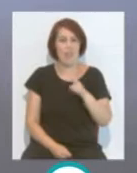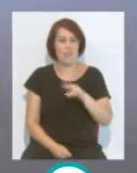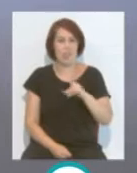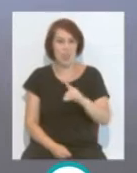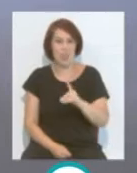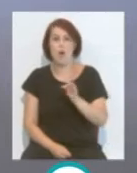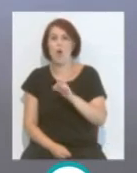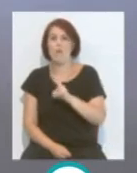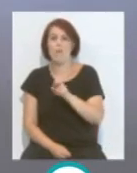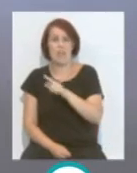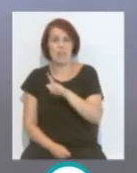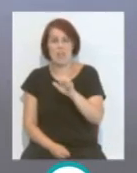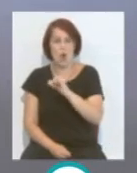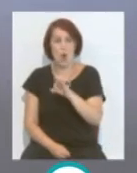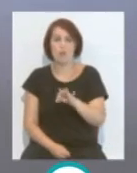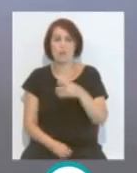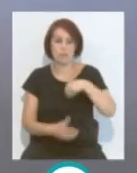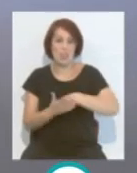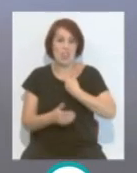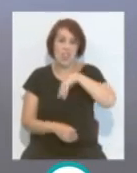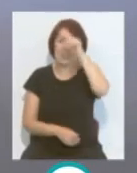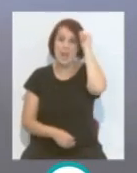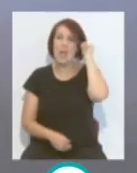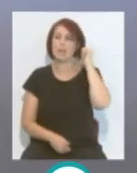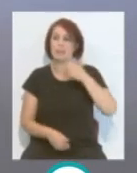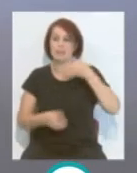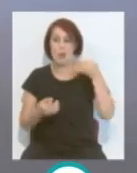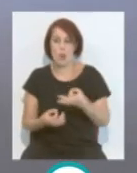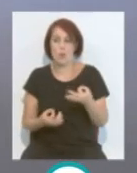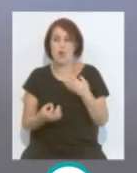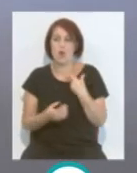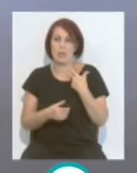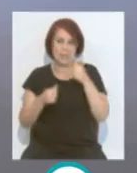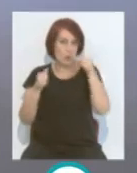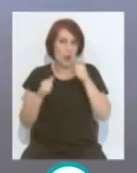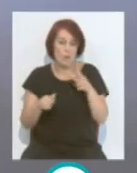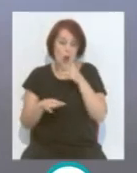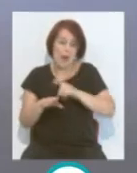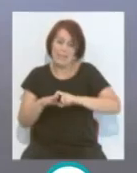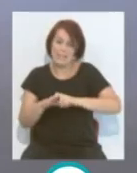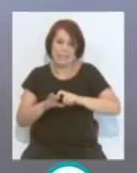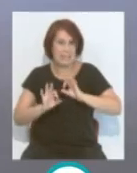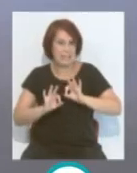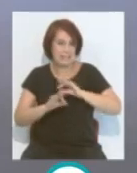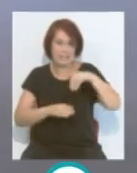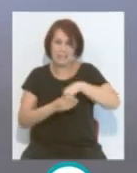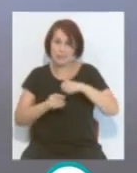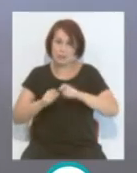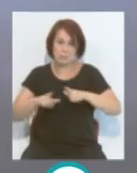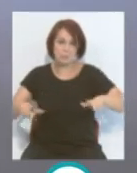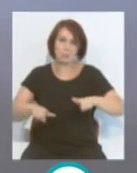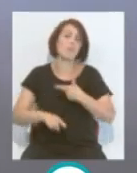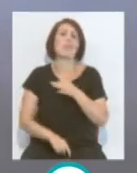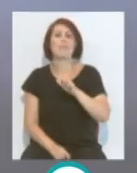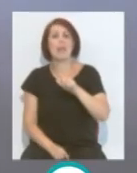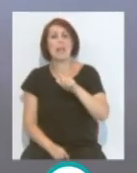propio Pablo Vallejo, que con Cervera seguramente que sería titular por las características que tenía también en el campo. Felipe,